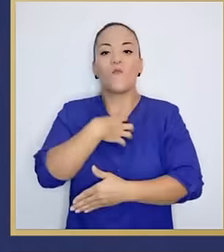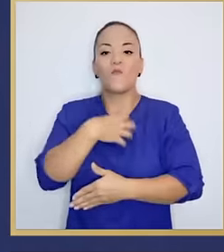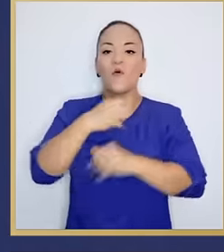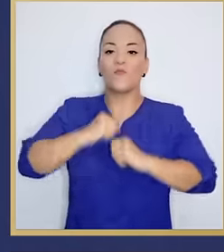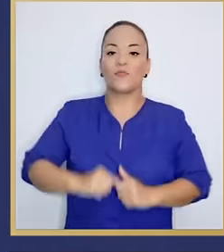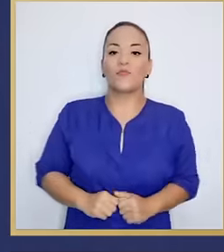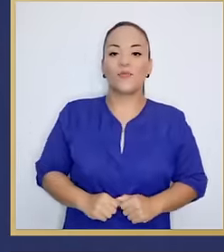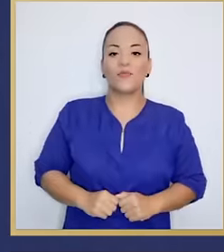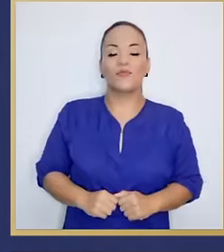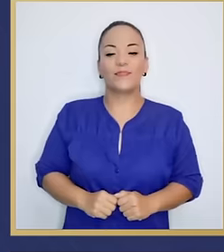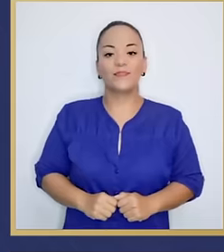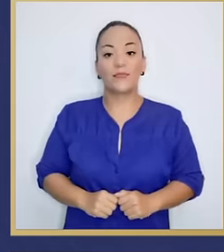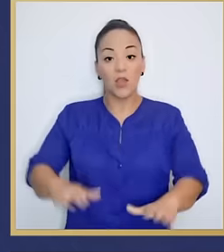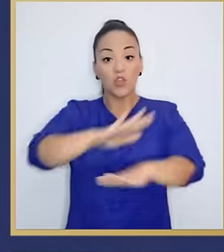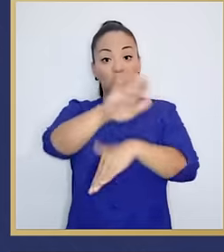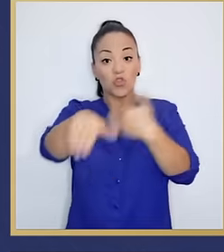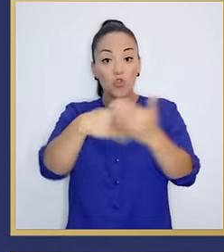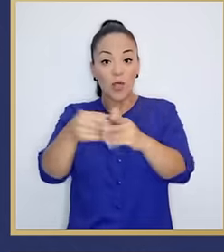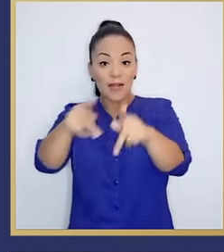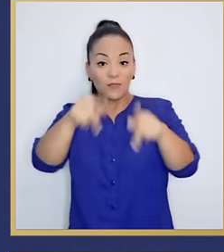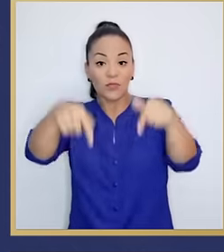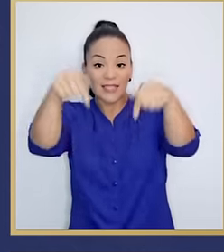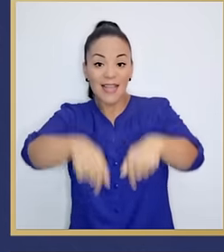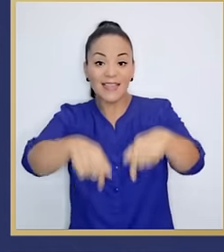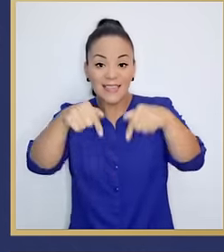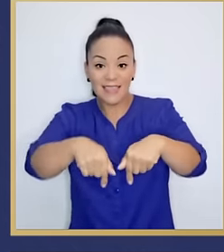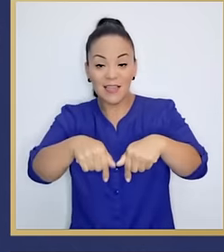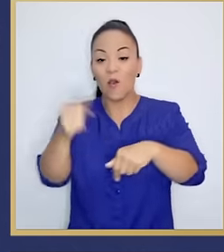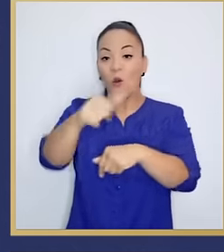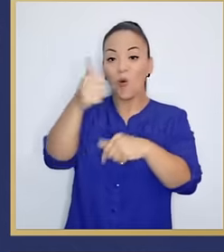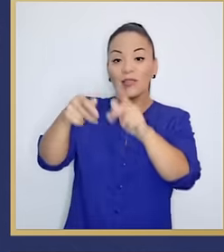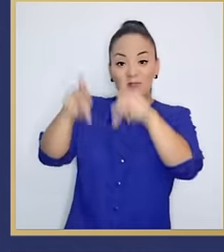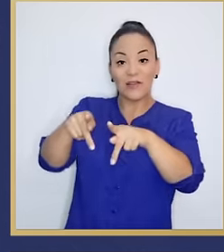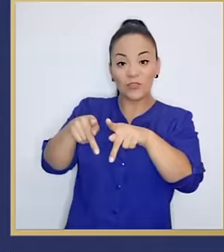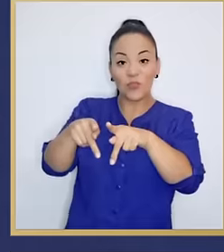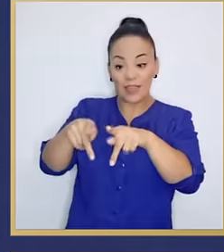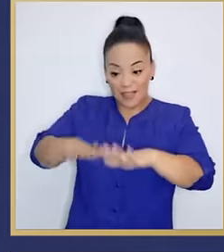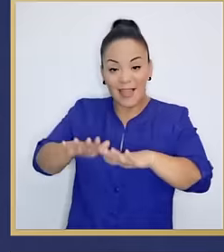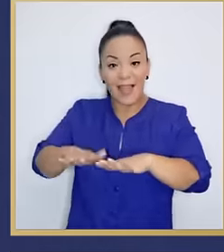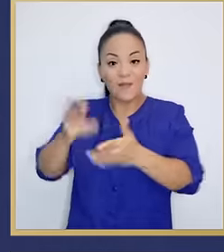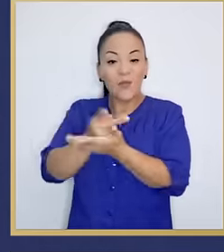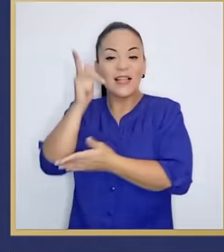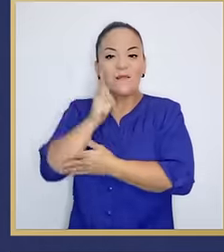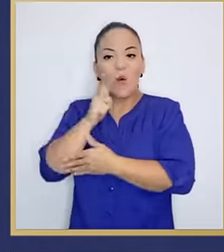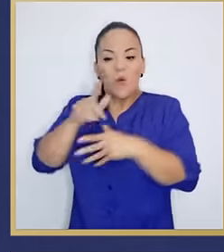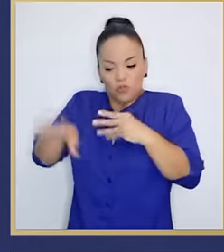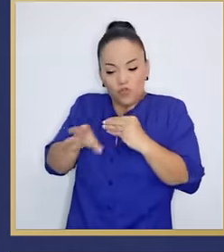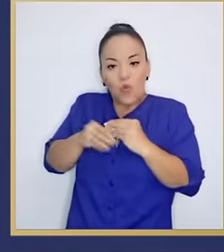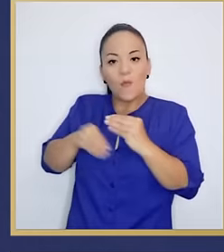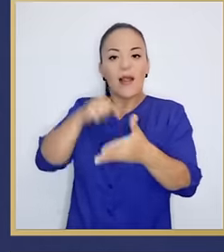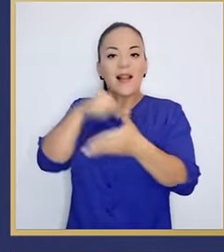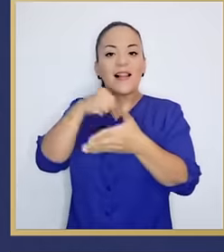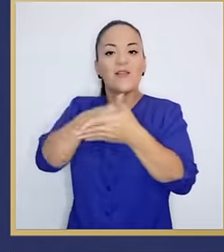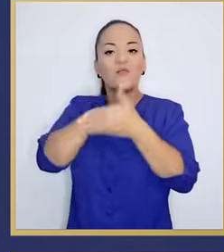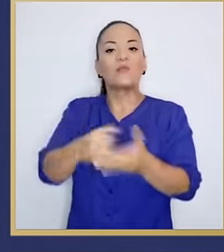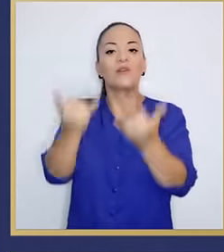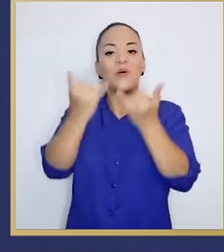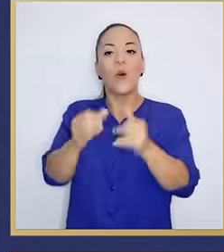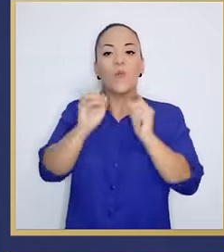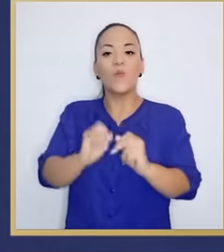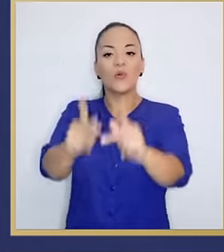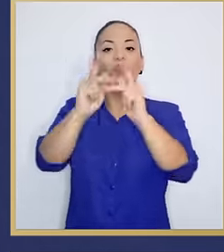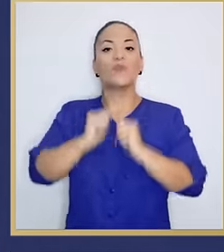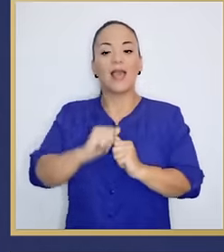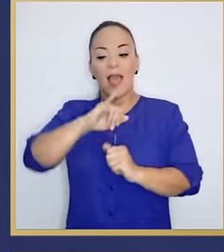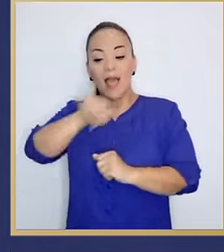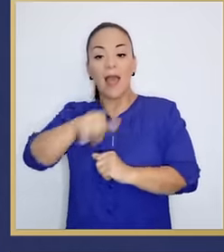Y todos los que están aquí, más muchos otros limoneses, se van a sumar a esta lucha. Ahora que tenemos la oportunidad de que Japeba se